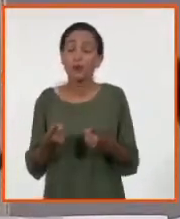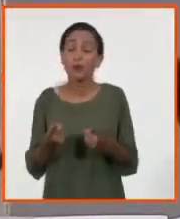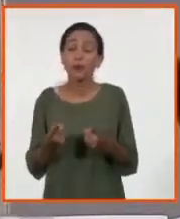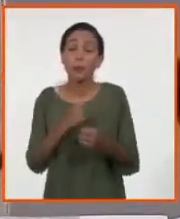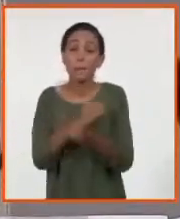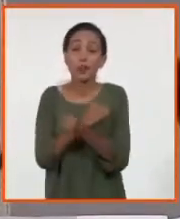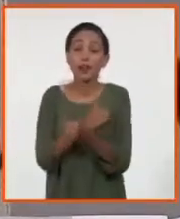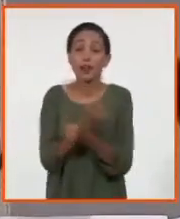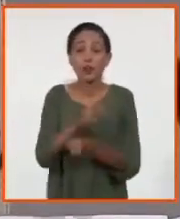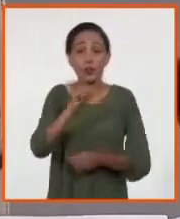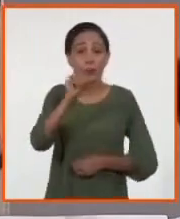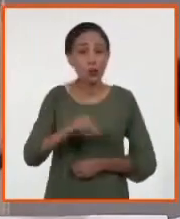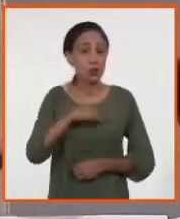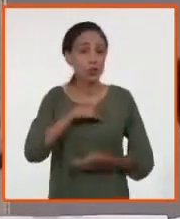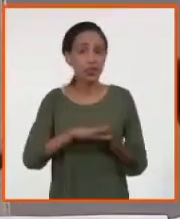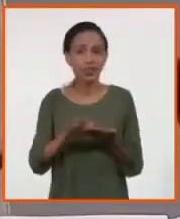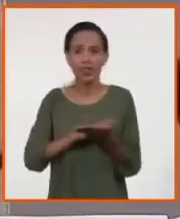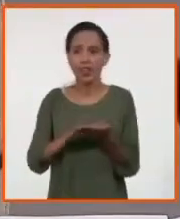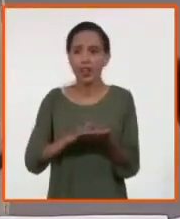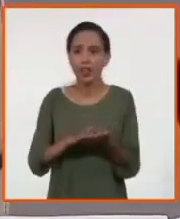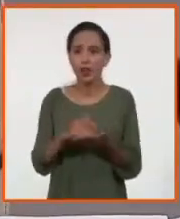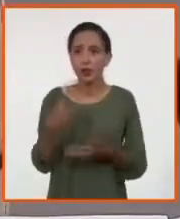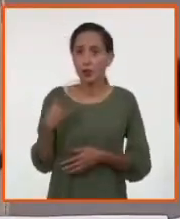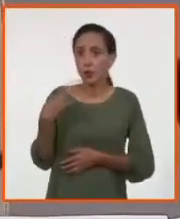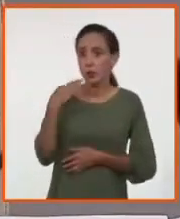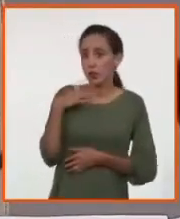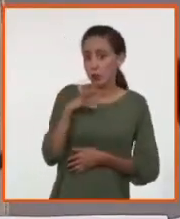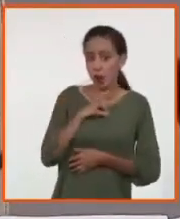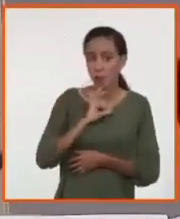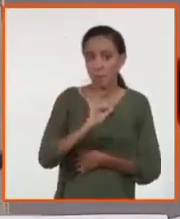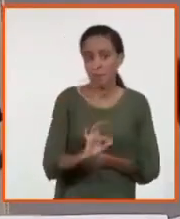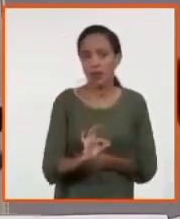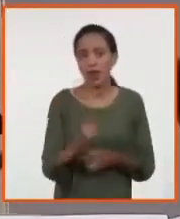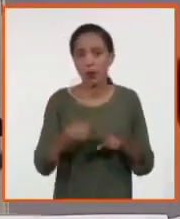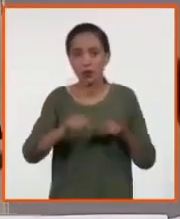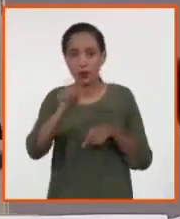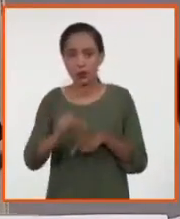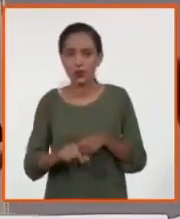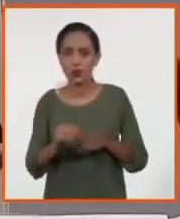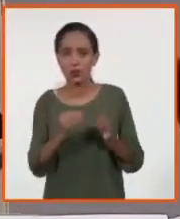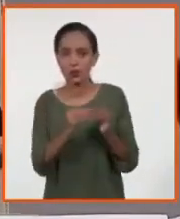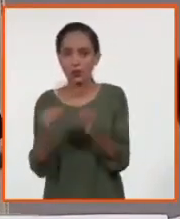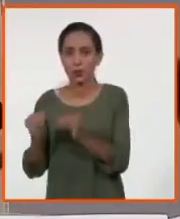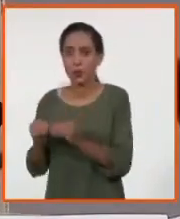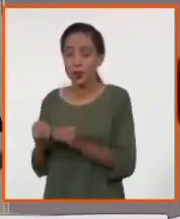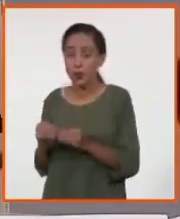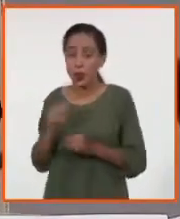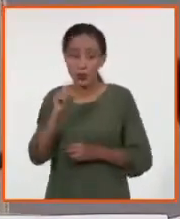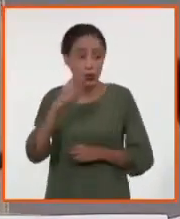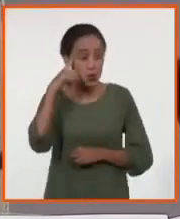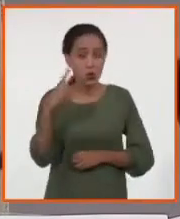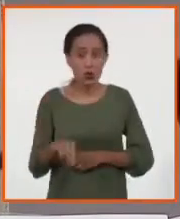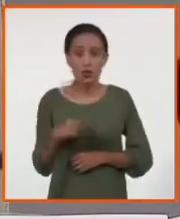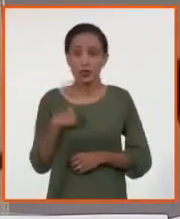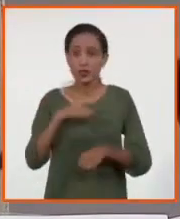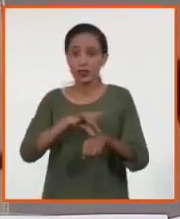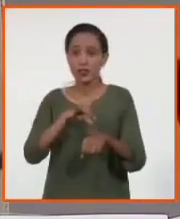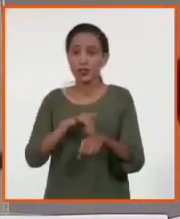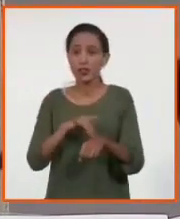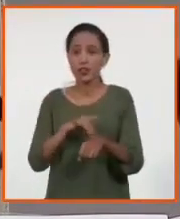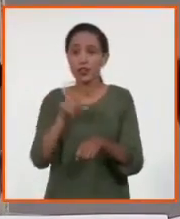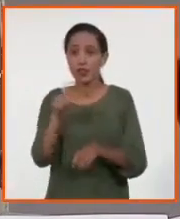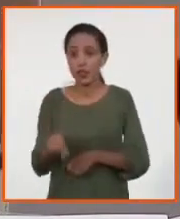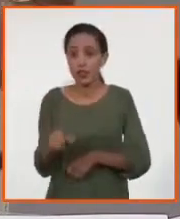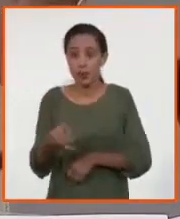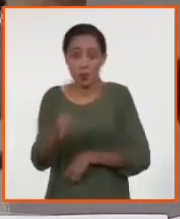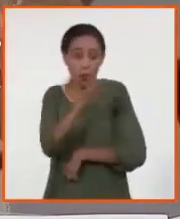personas asintomáticas son capaces, si el mosquito los pica, transmite. Tú no sabes que tú estás infectado, pero el mosquito te picó y el mosquito se infectó.